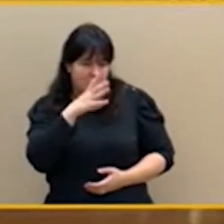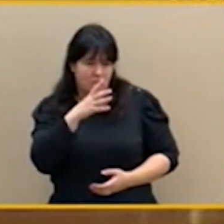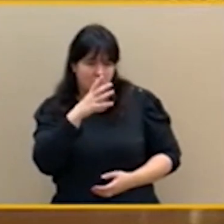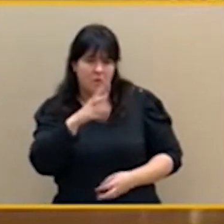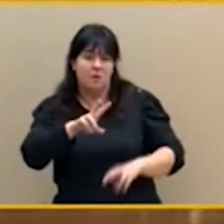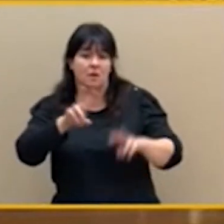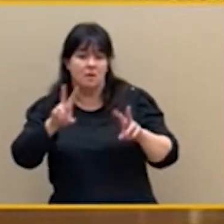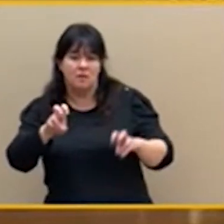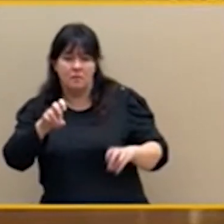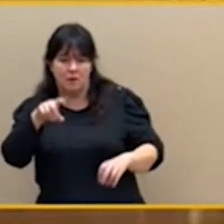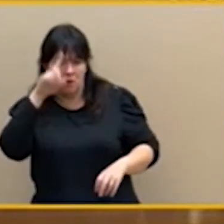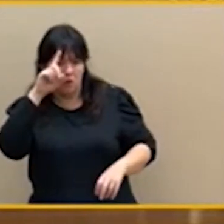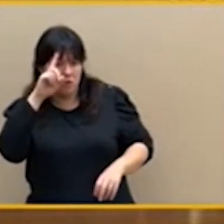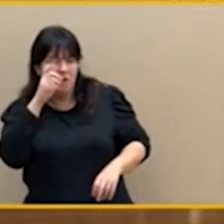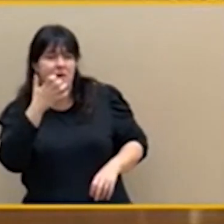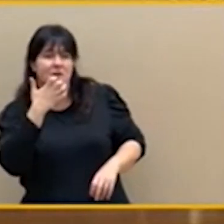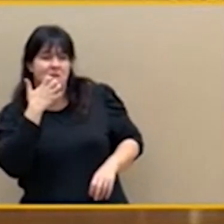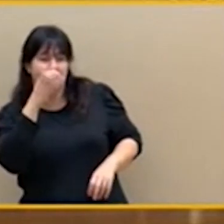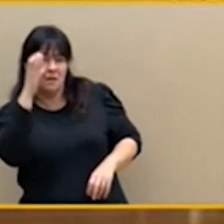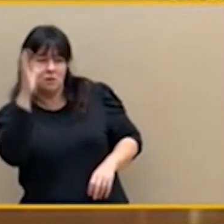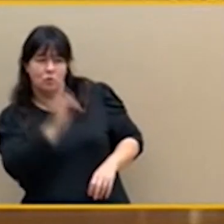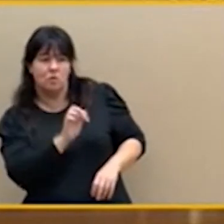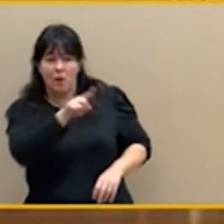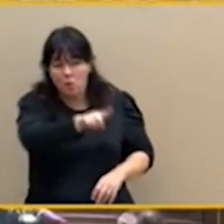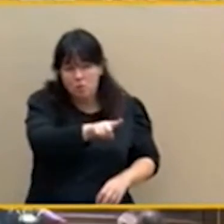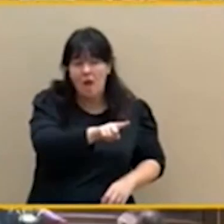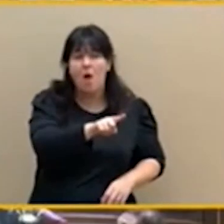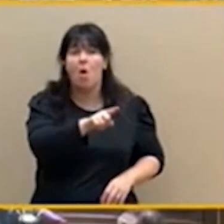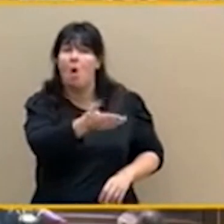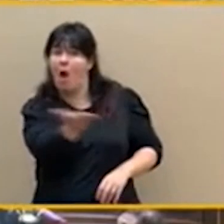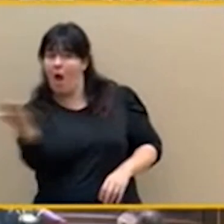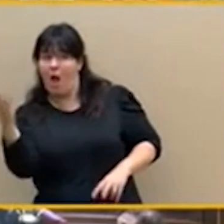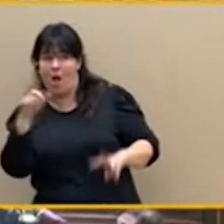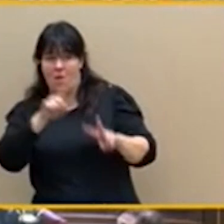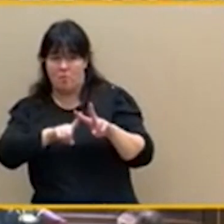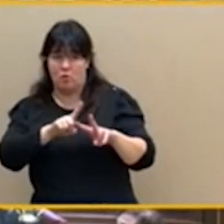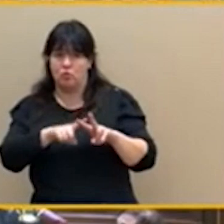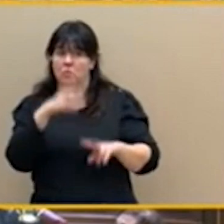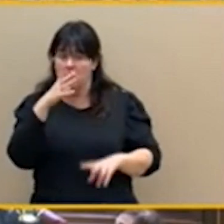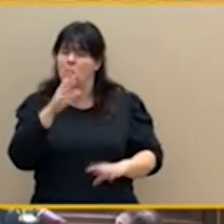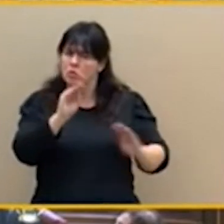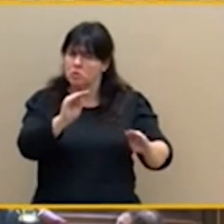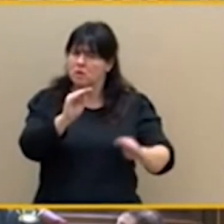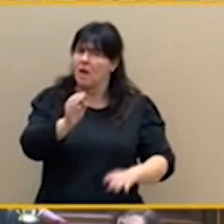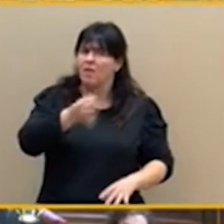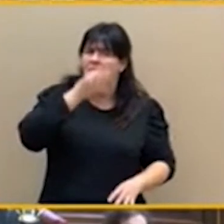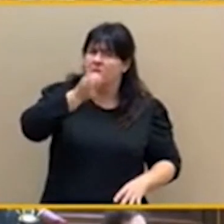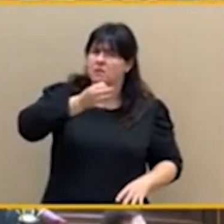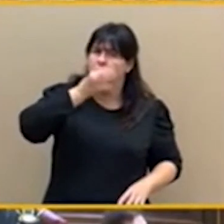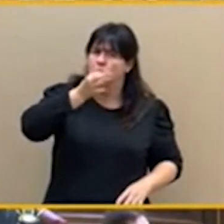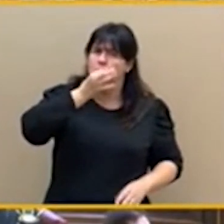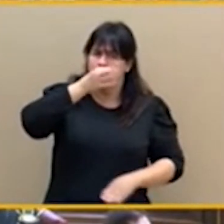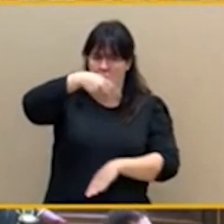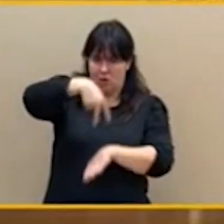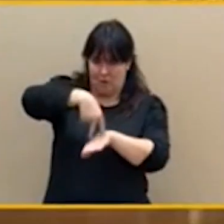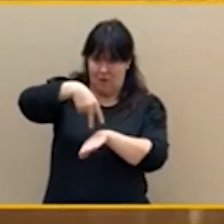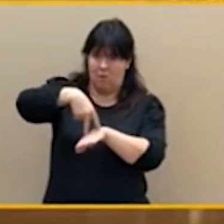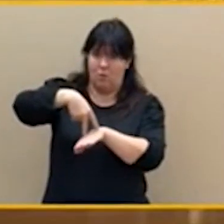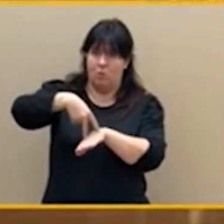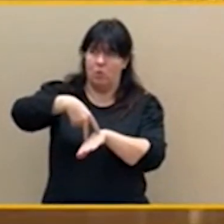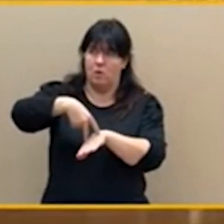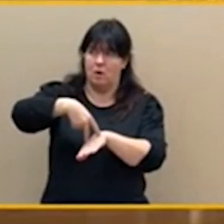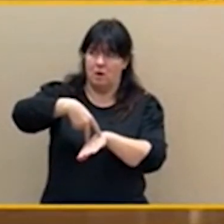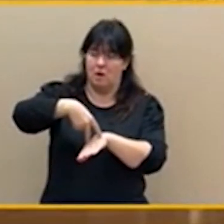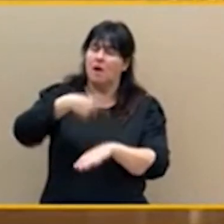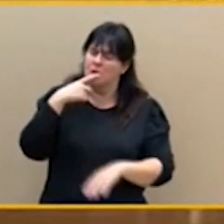un discurso... Aplausos Sí, sí, antisistema.